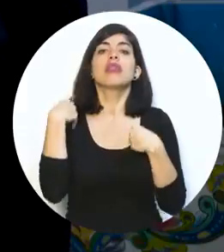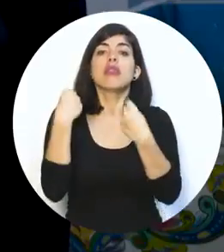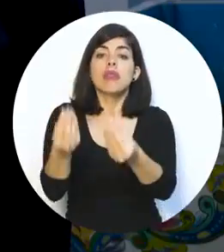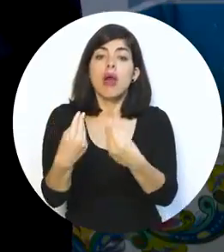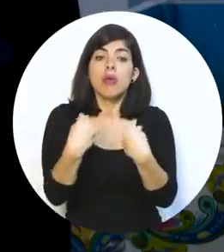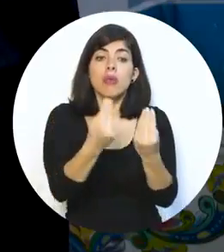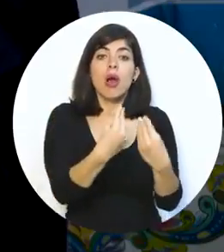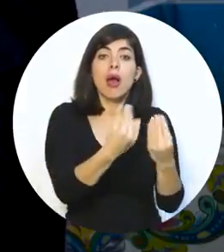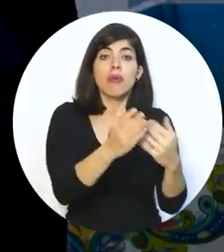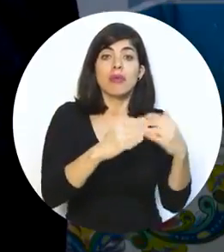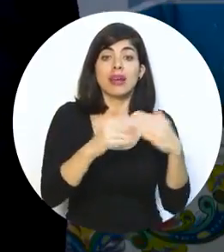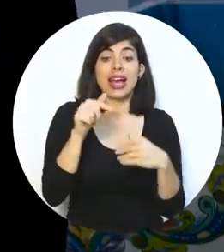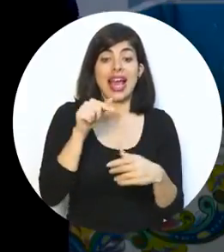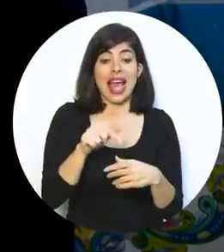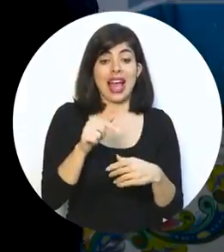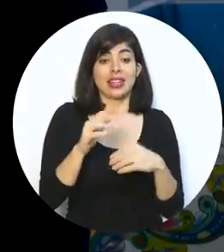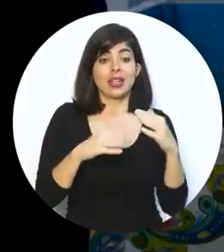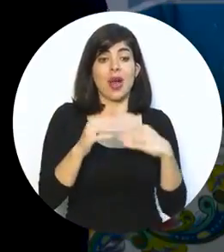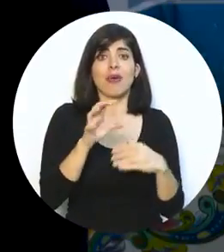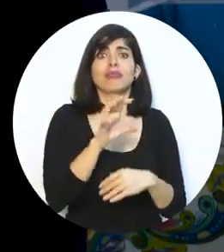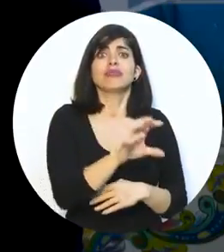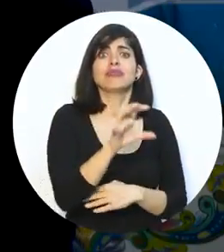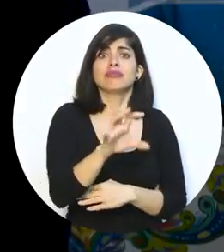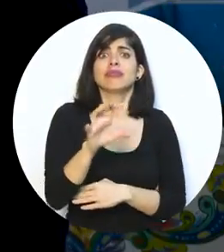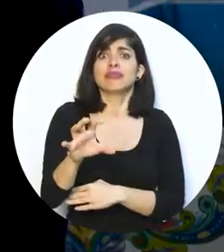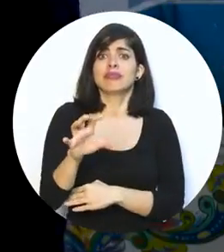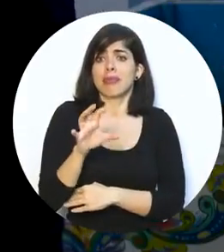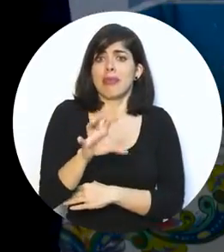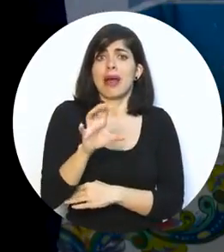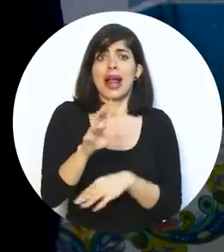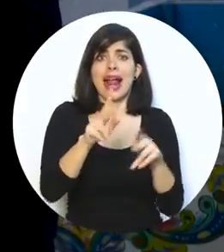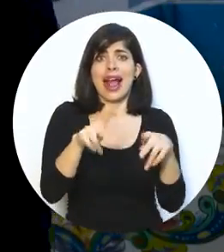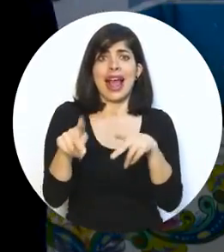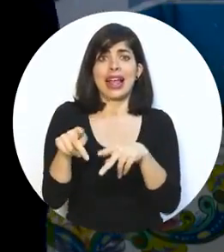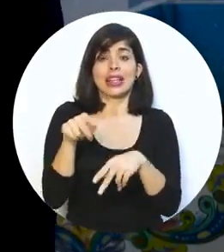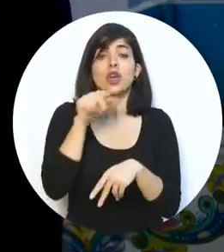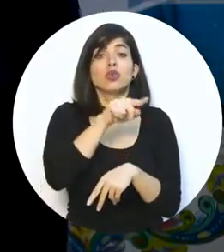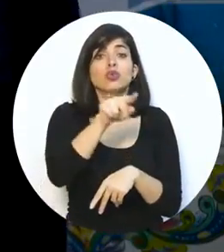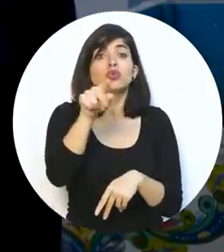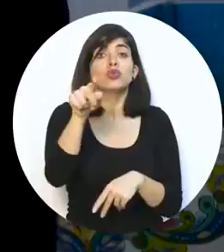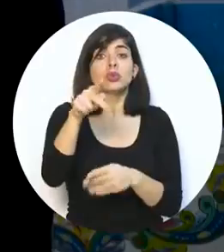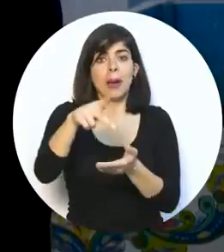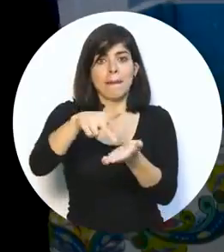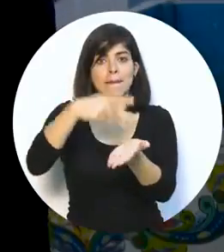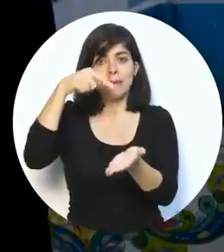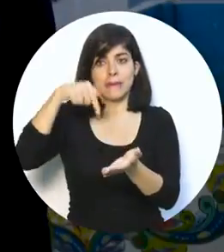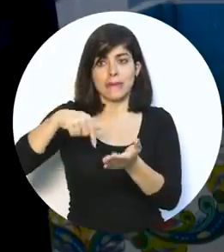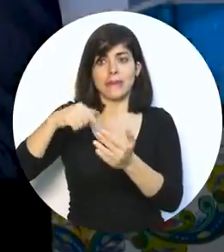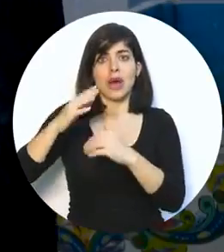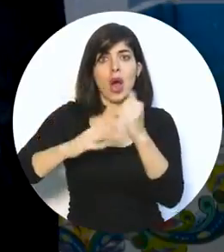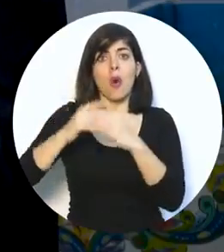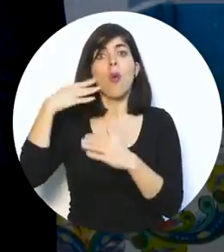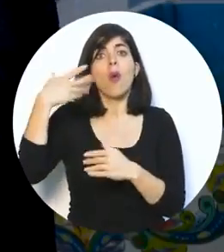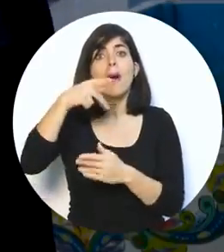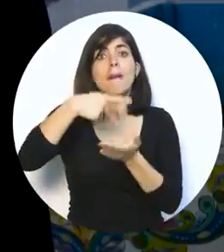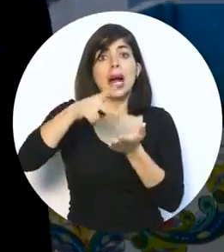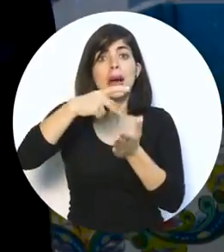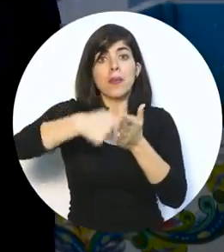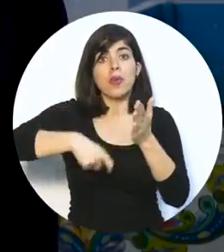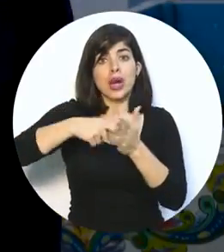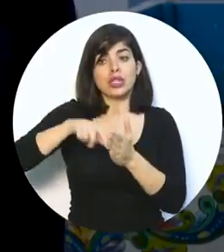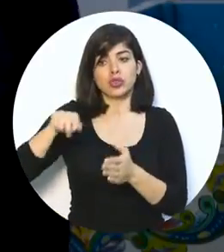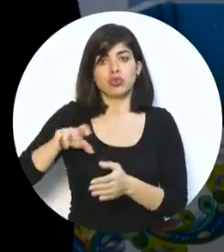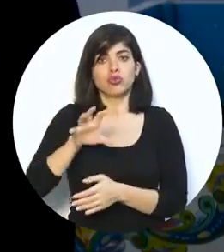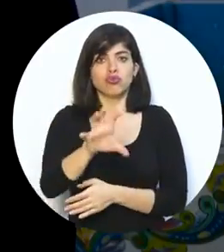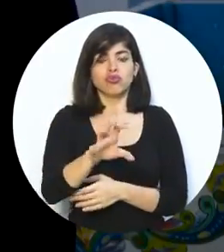devuelve a las comunidades son las obras de las comunidades, son las obras de la gente. Ustedes son quienes pagan por ellas al pagar